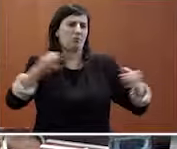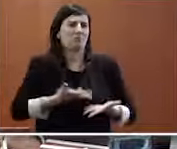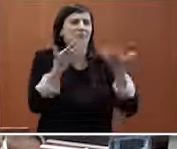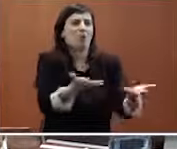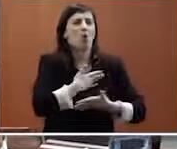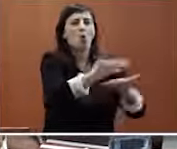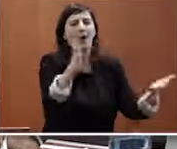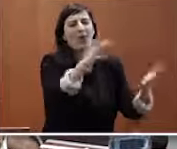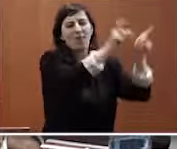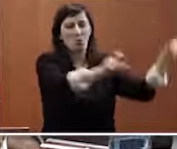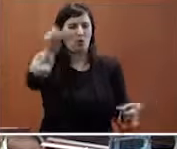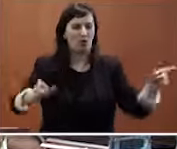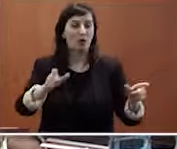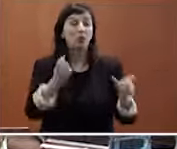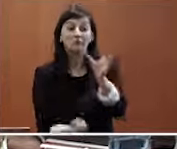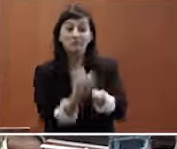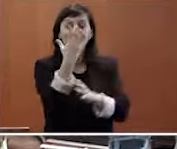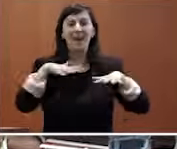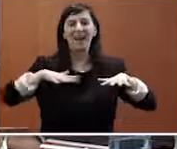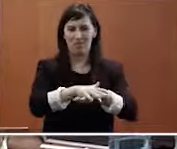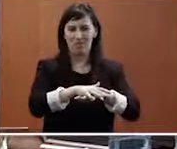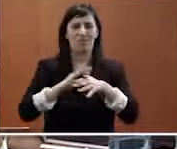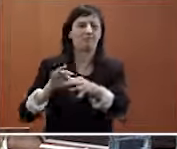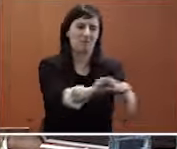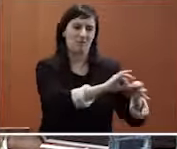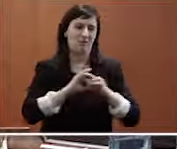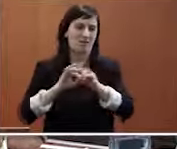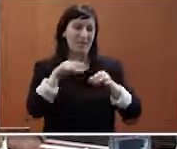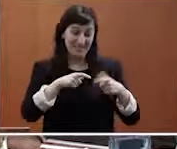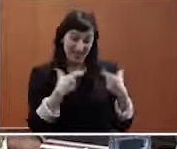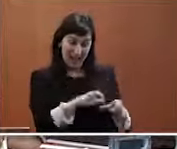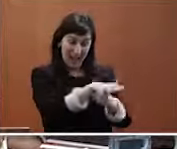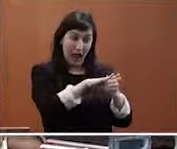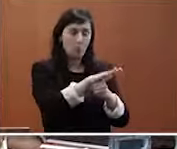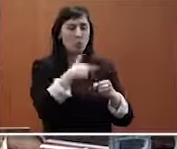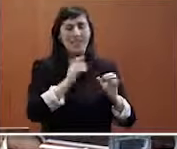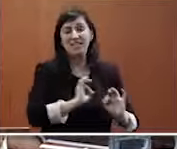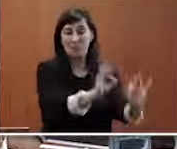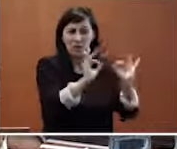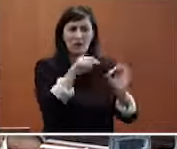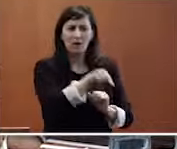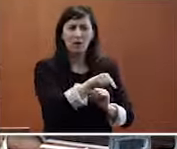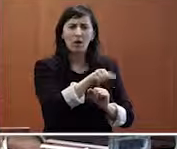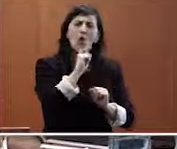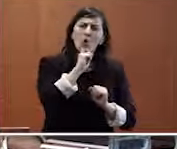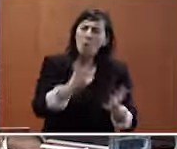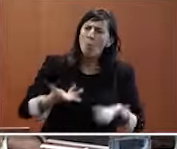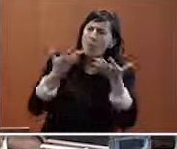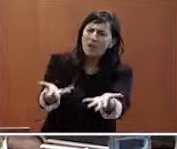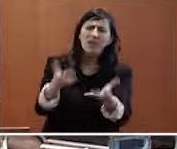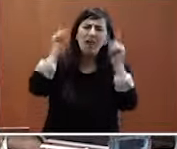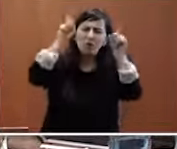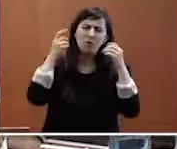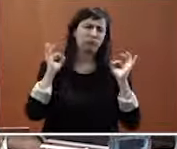establecer redes. En definitiva, también este campo de especialización entiende que solo se puede ofertar a mayor